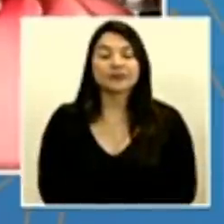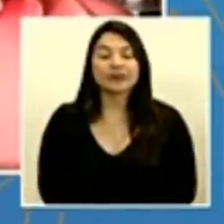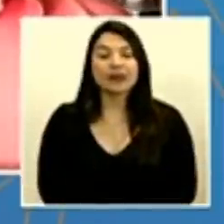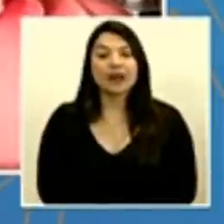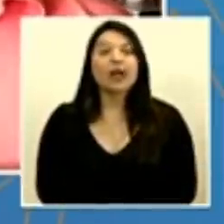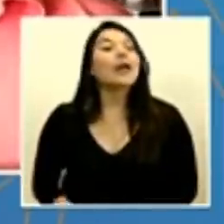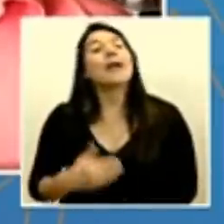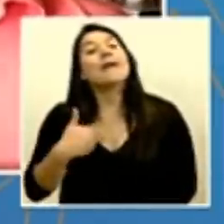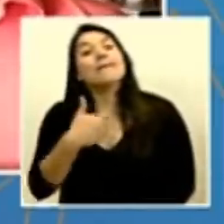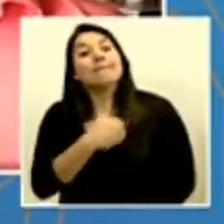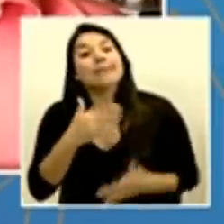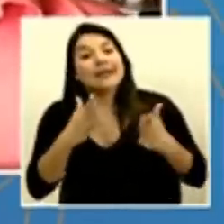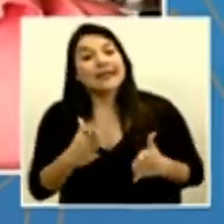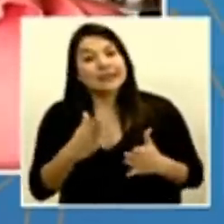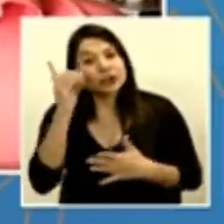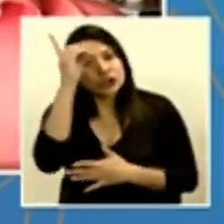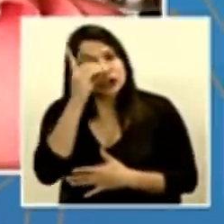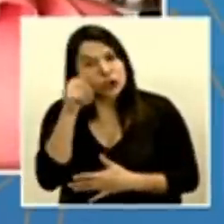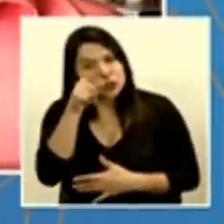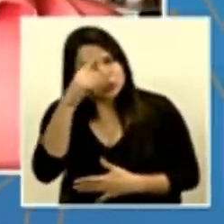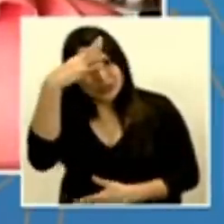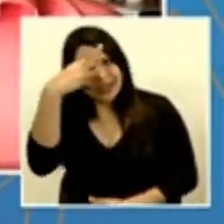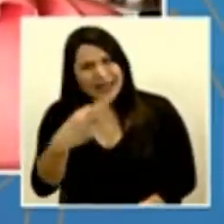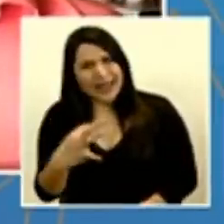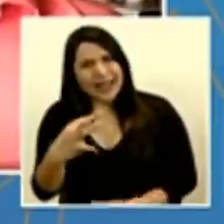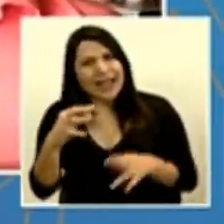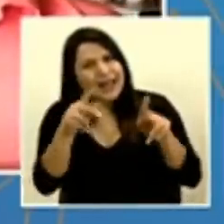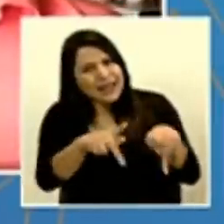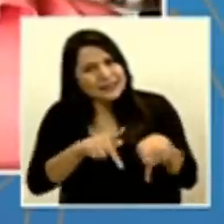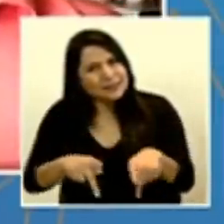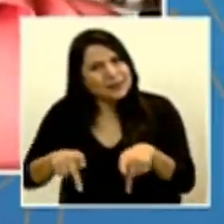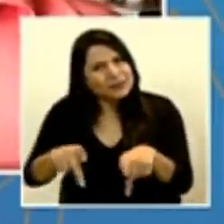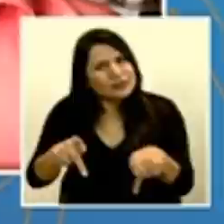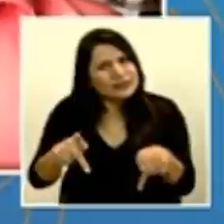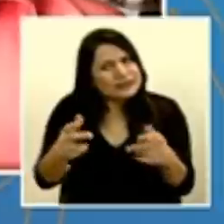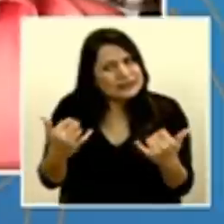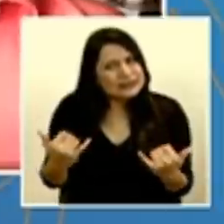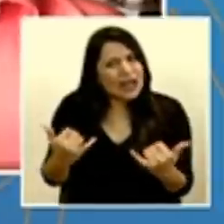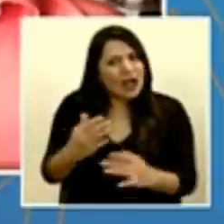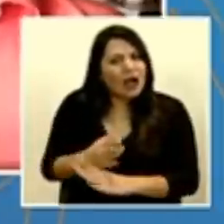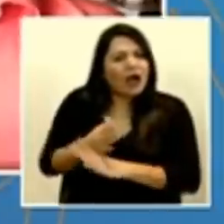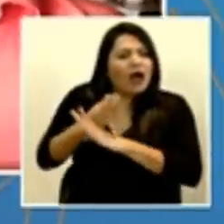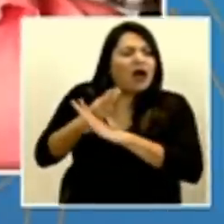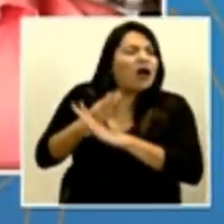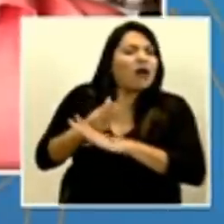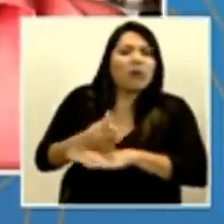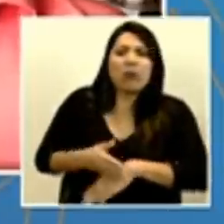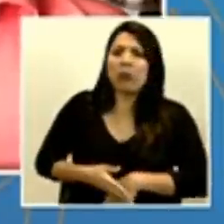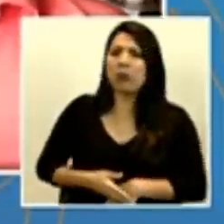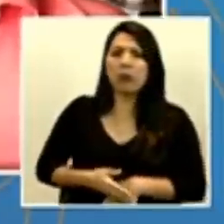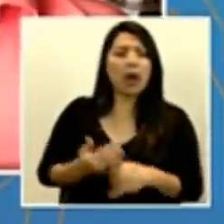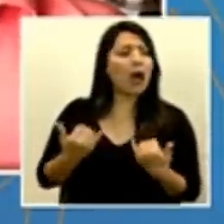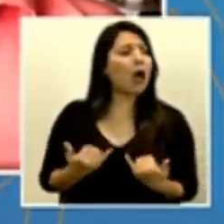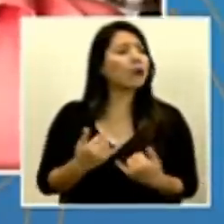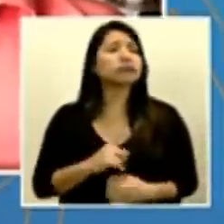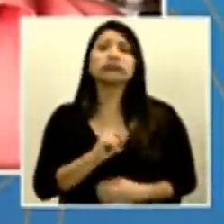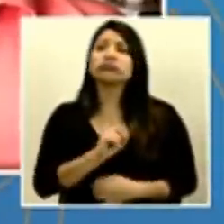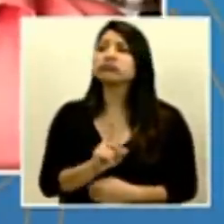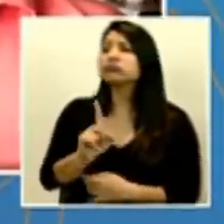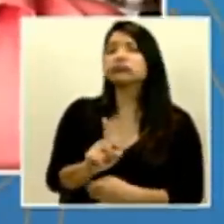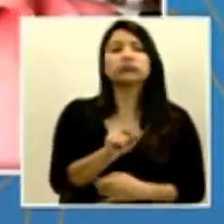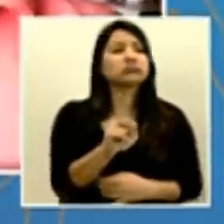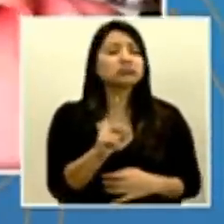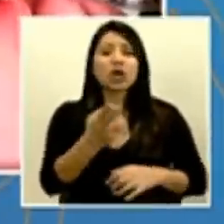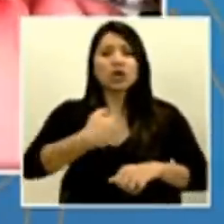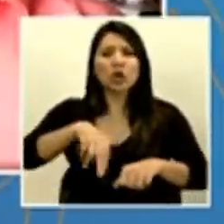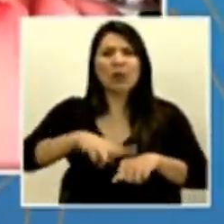Ministro Salas, ¿cree usted que la gente está cayendo en un estado de confort pensando quizá que el lunes se hará levantamiento de